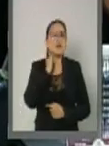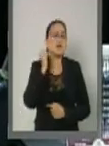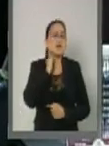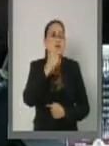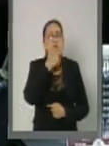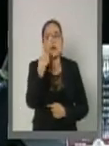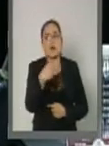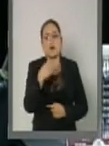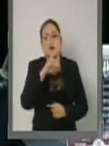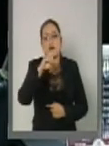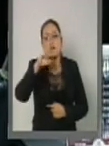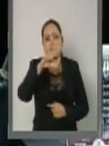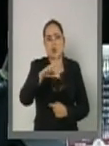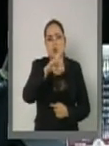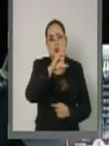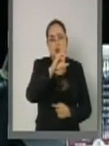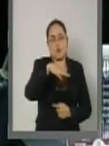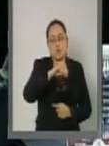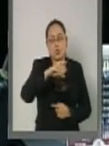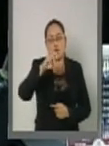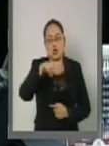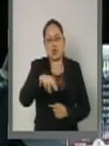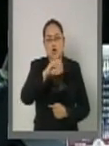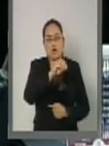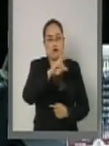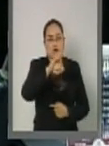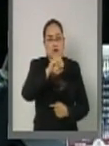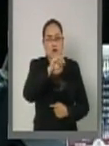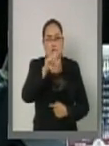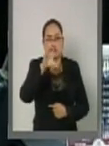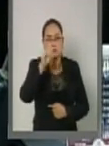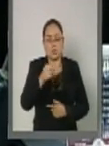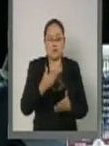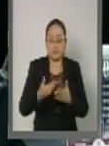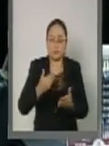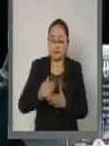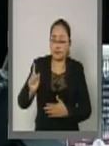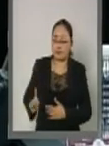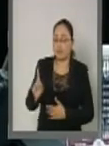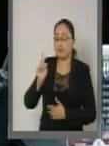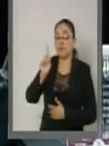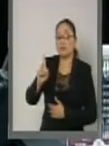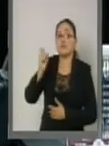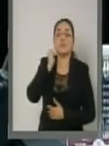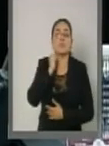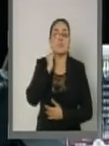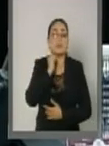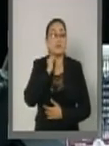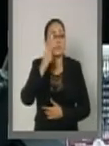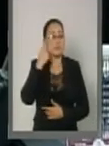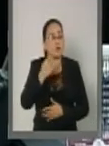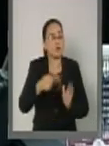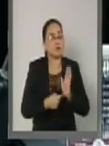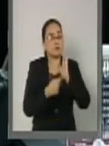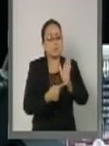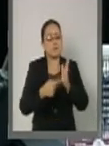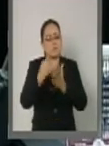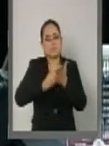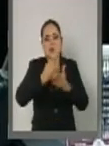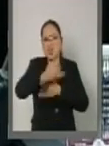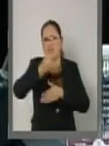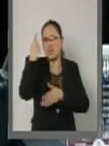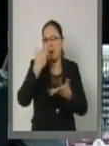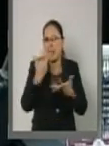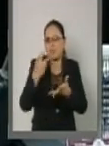Raúl Morón Orozco. En consecuencia, se le concede el uso de la tribuna para presentar un proyecto de